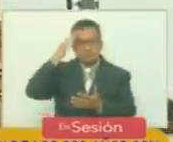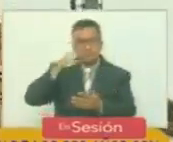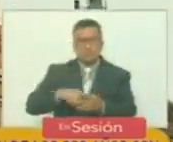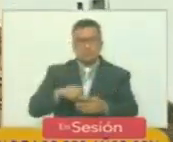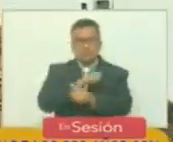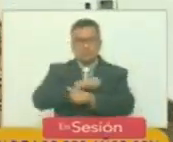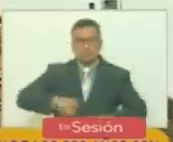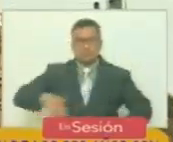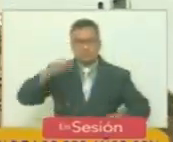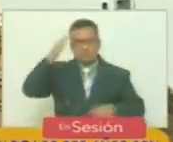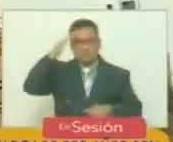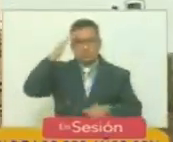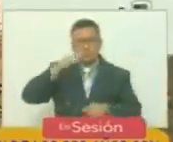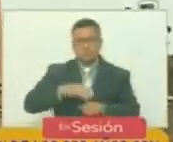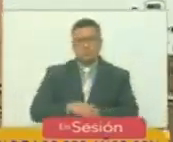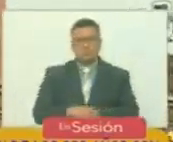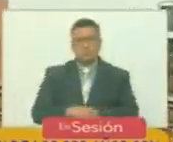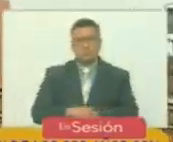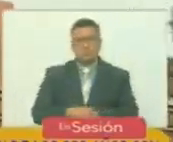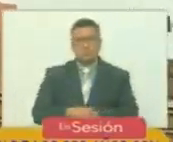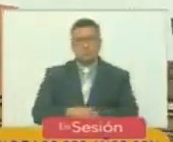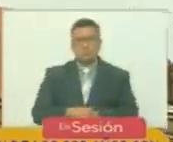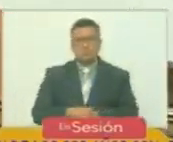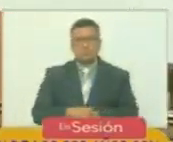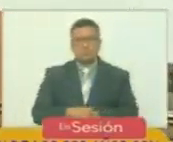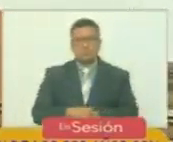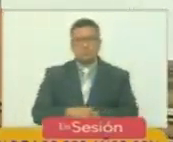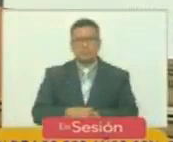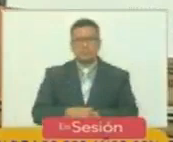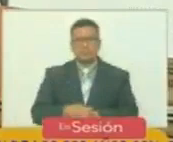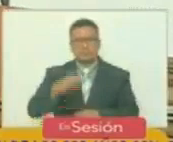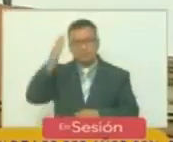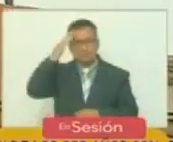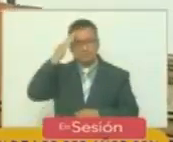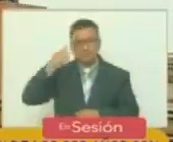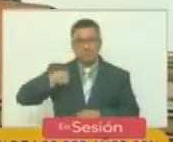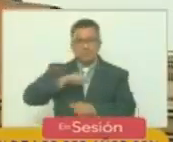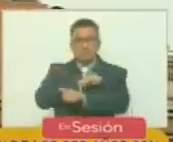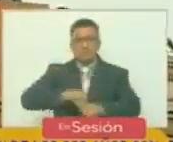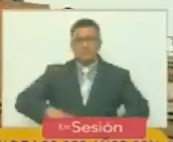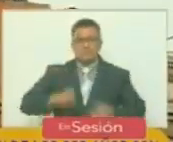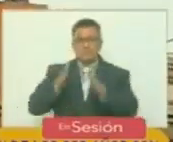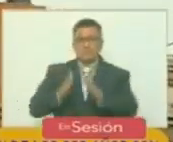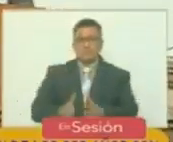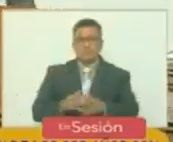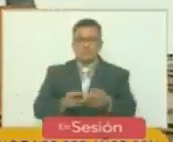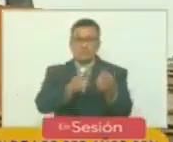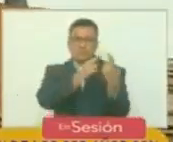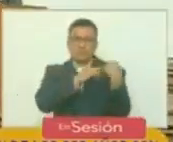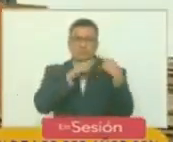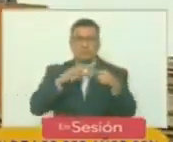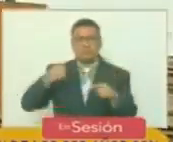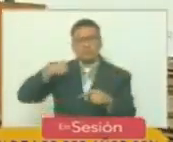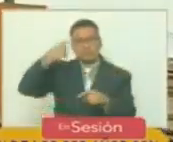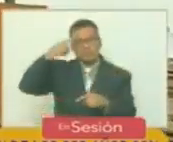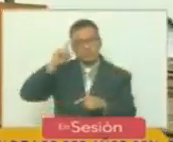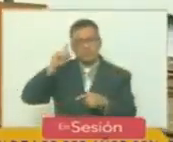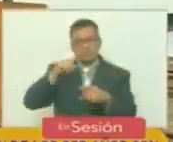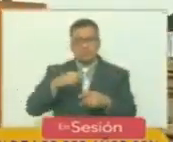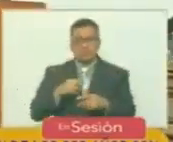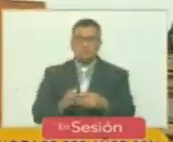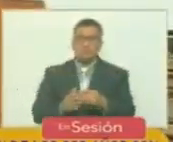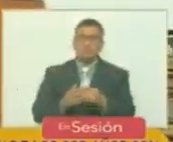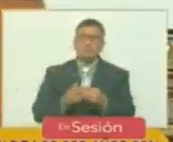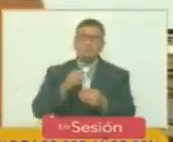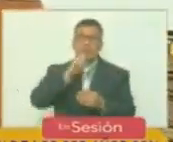de la armada he de reconocer de la armada que representa a pesar del celo institucional